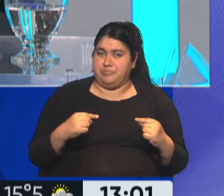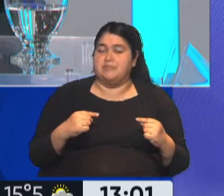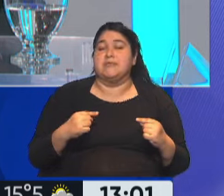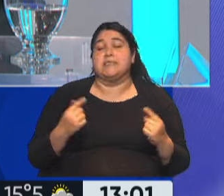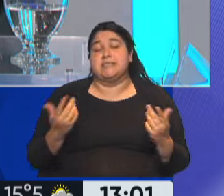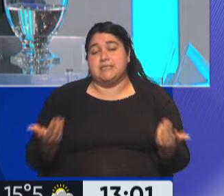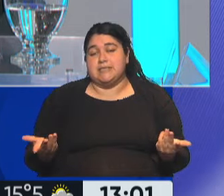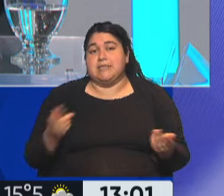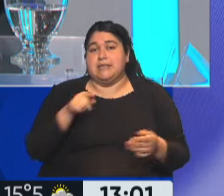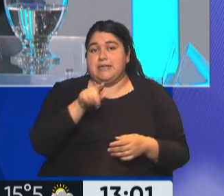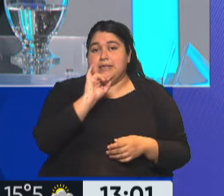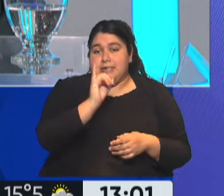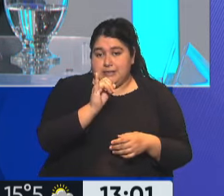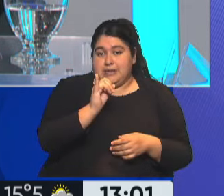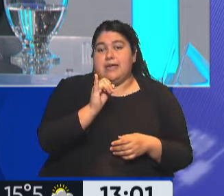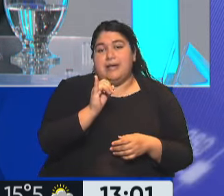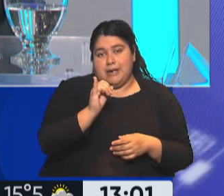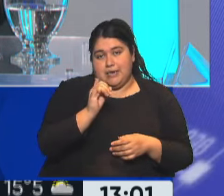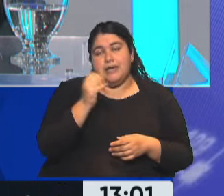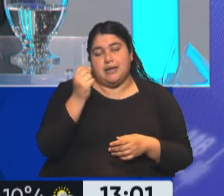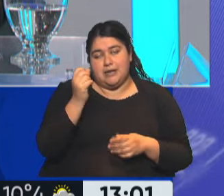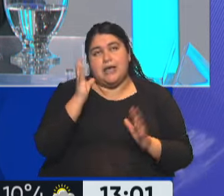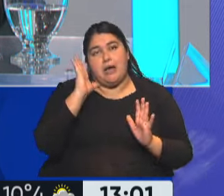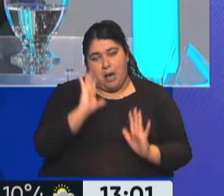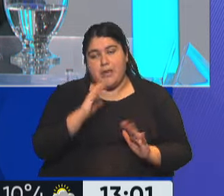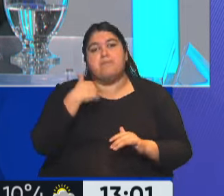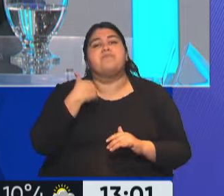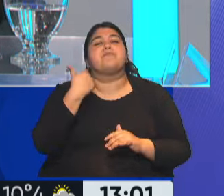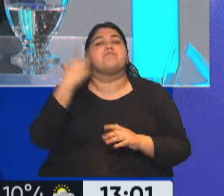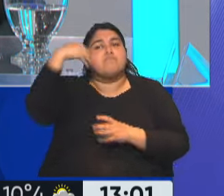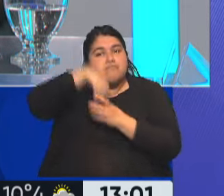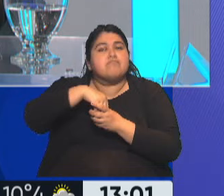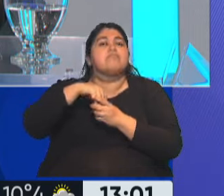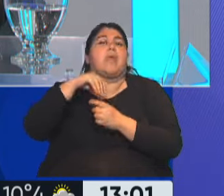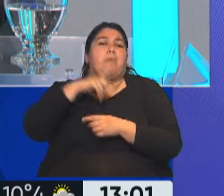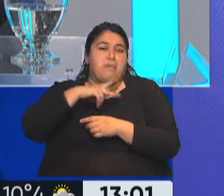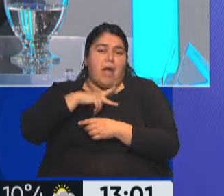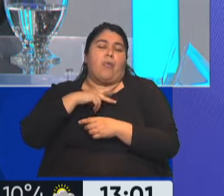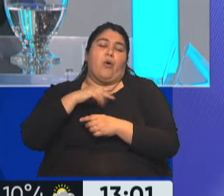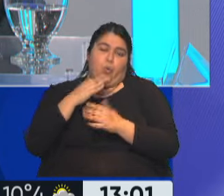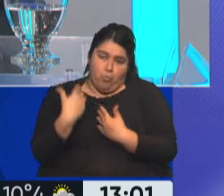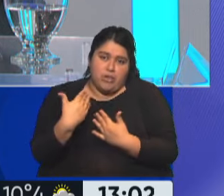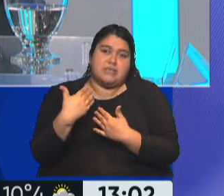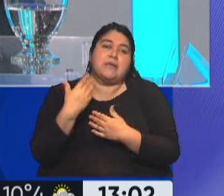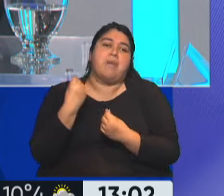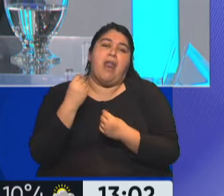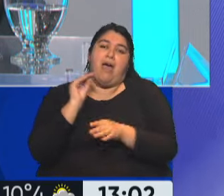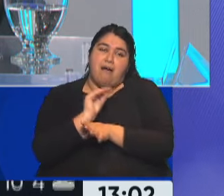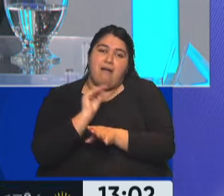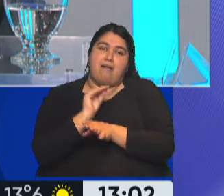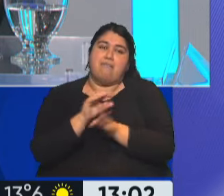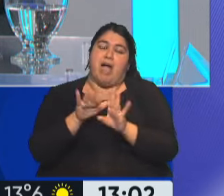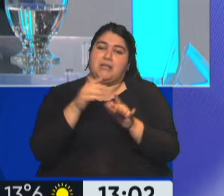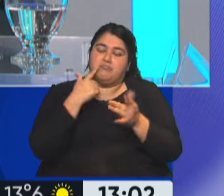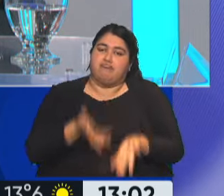entre una parte de plata, una parte de capital privado para explotar lo que más rinde hoy por hoy es el